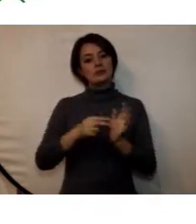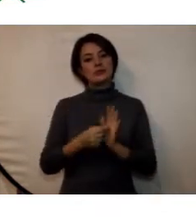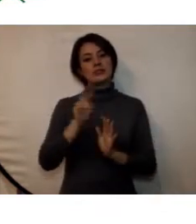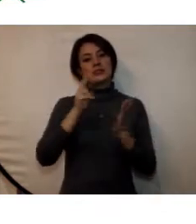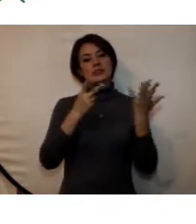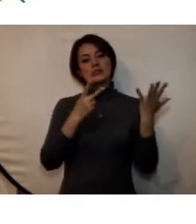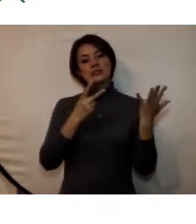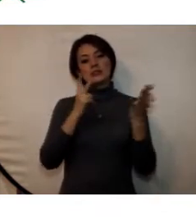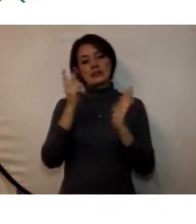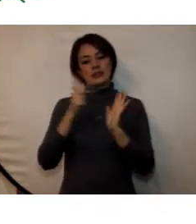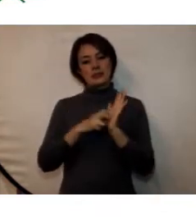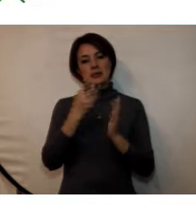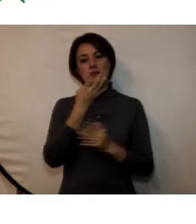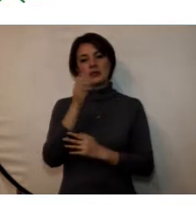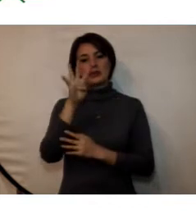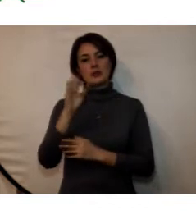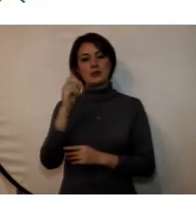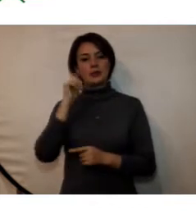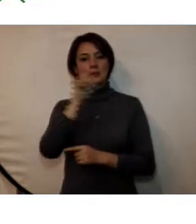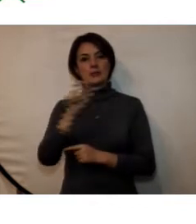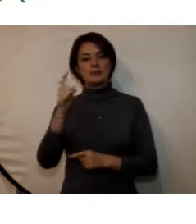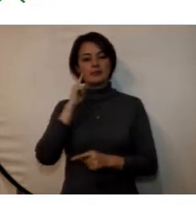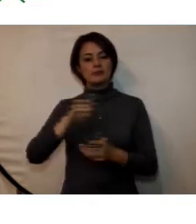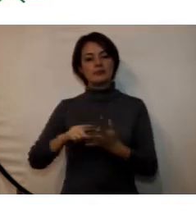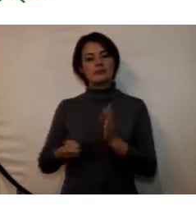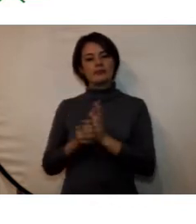.940 elementos de aprendizajes producidos